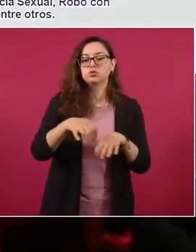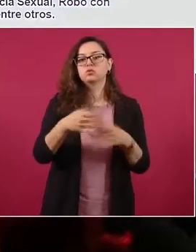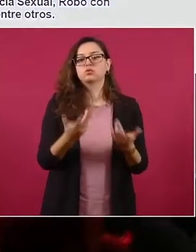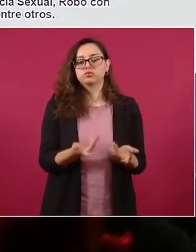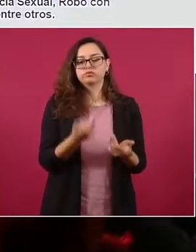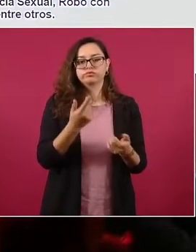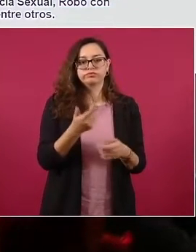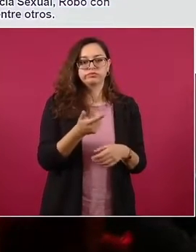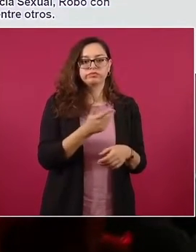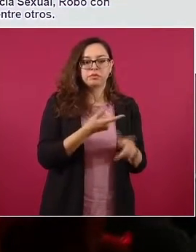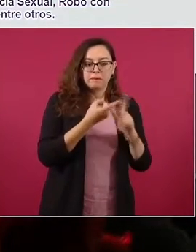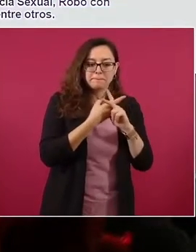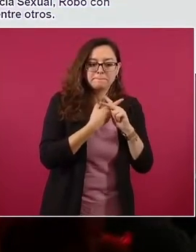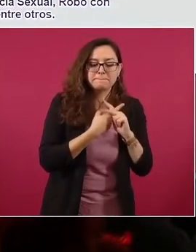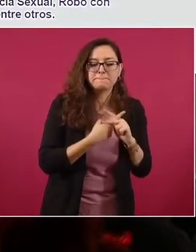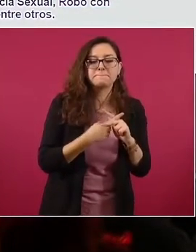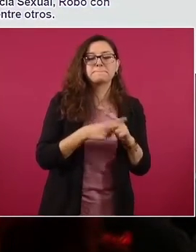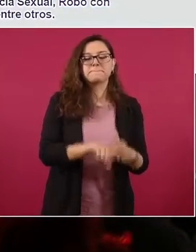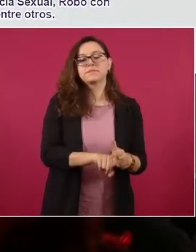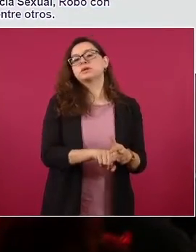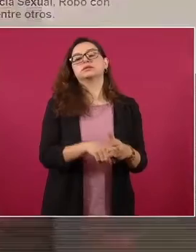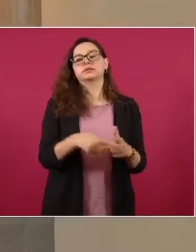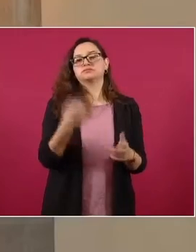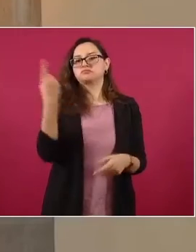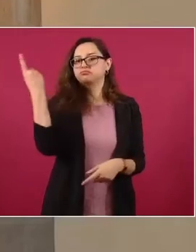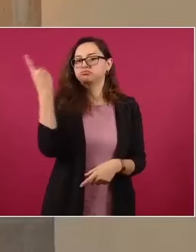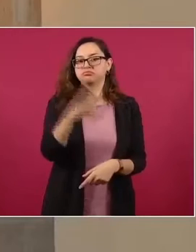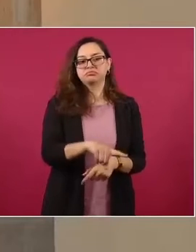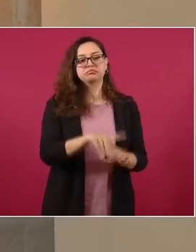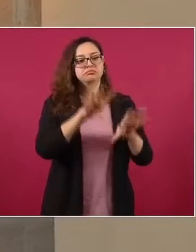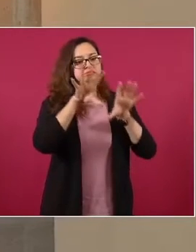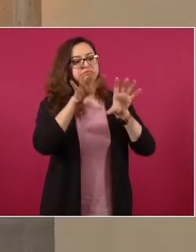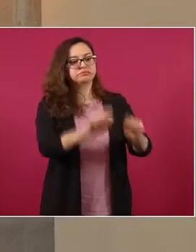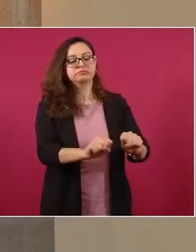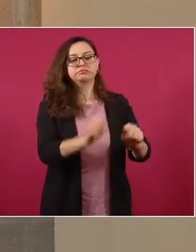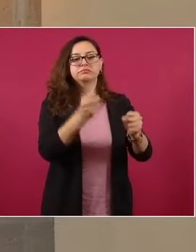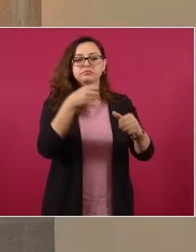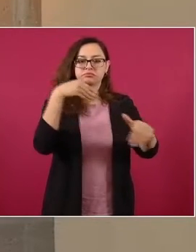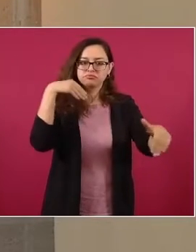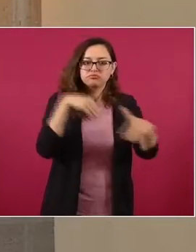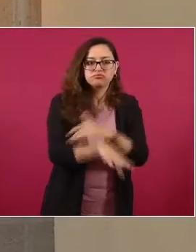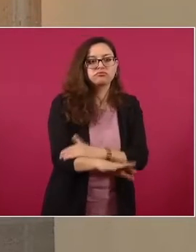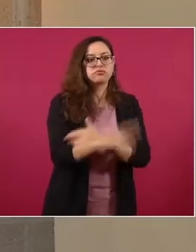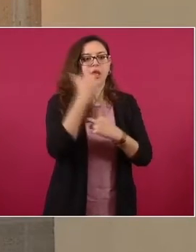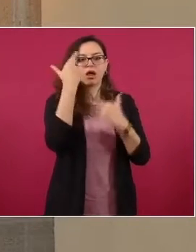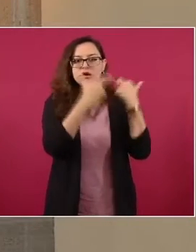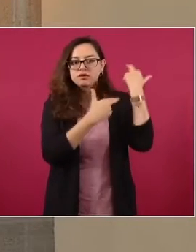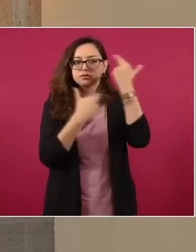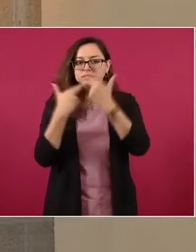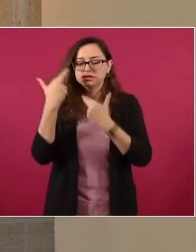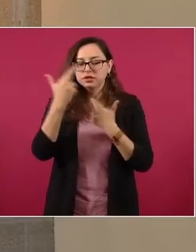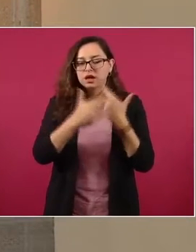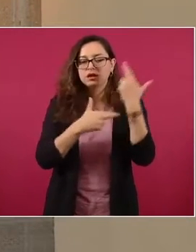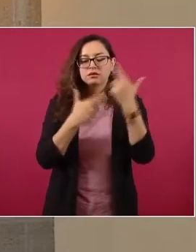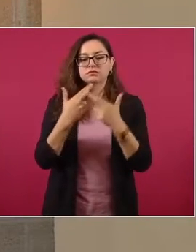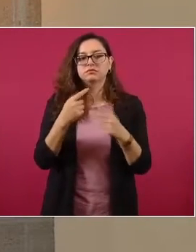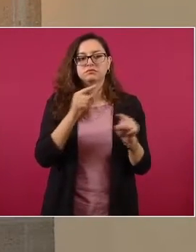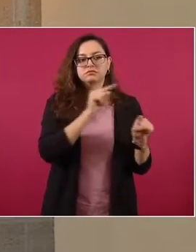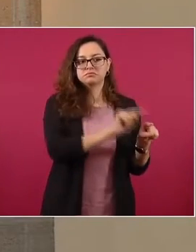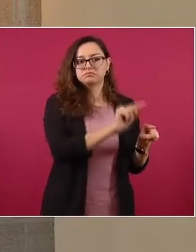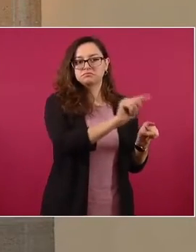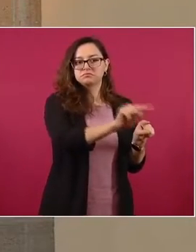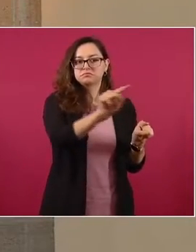órdenes de aprehensión, cateos e investigaciones que lleven a la detención de generadores de